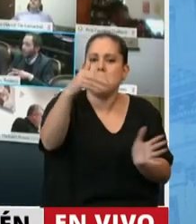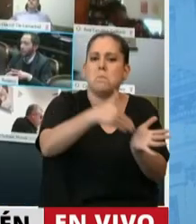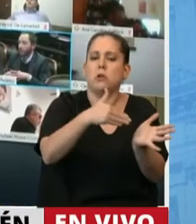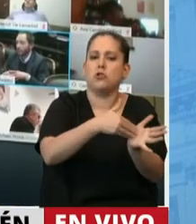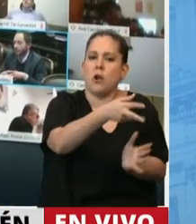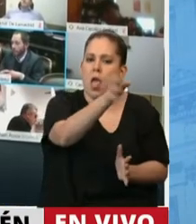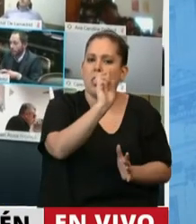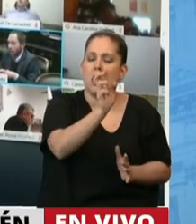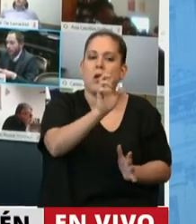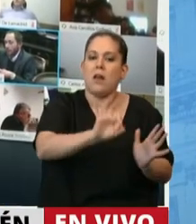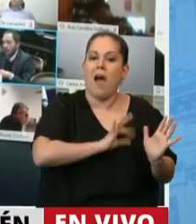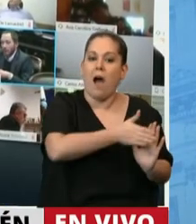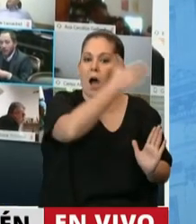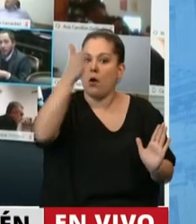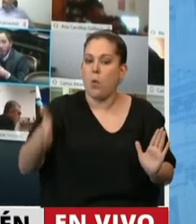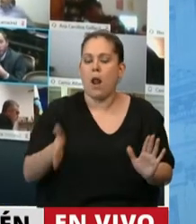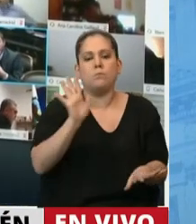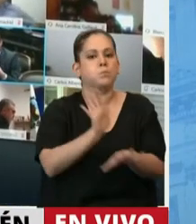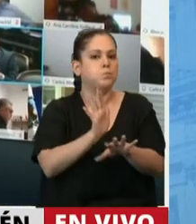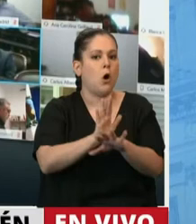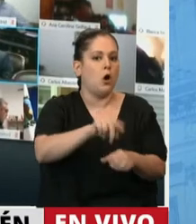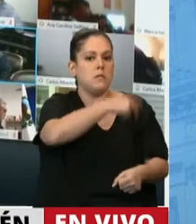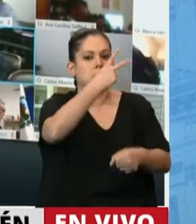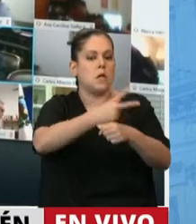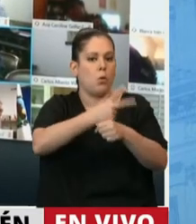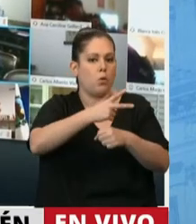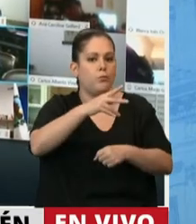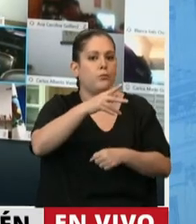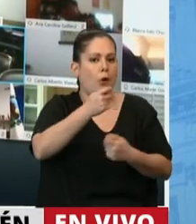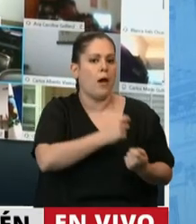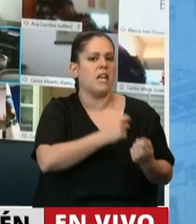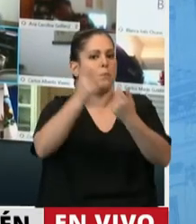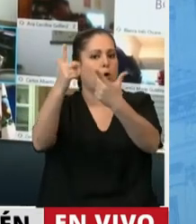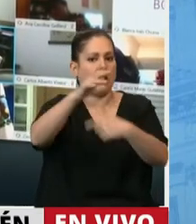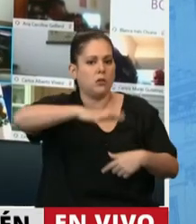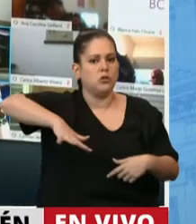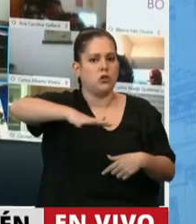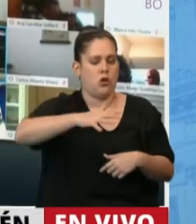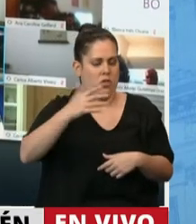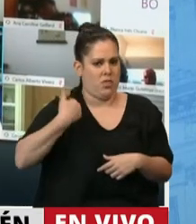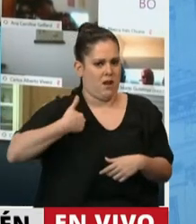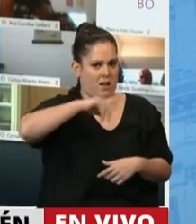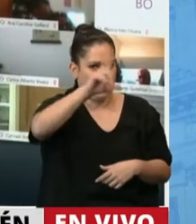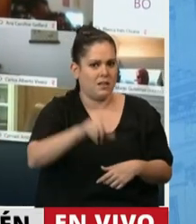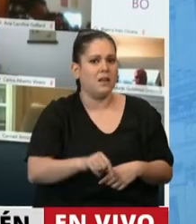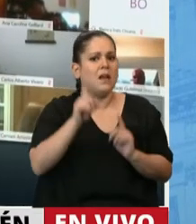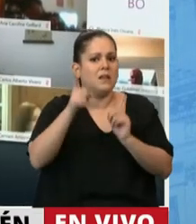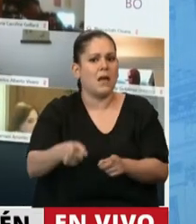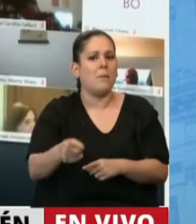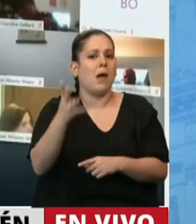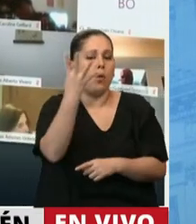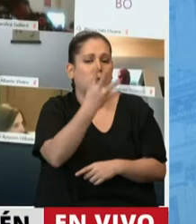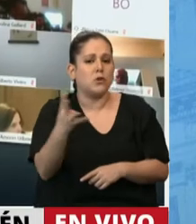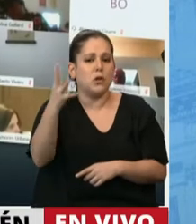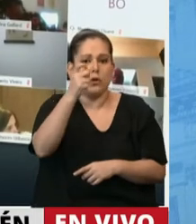cual la convierte en la segunda exportación de nuestro país y da trabajo en blanco a más de 420.000